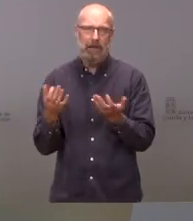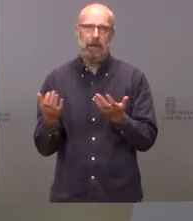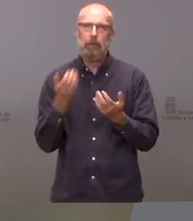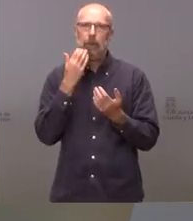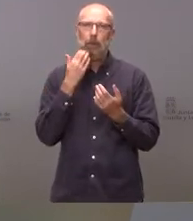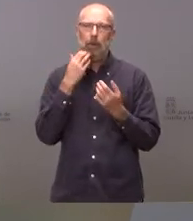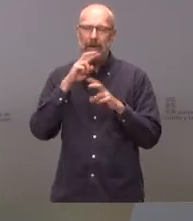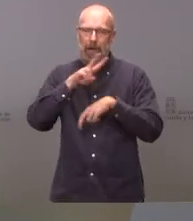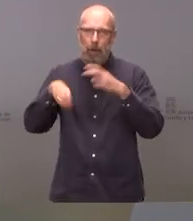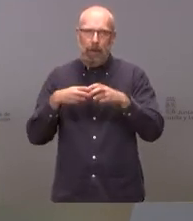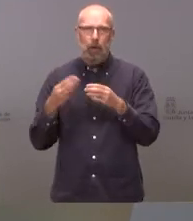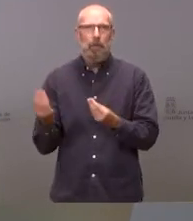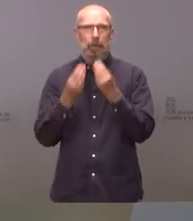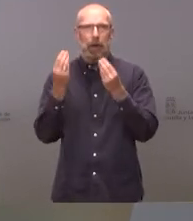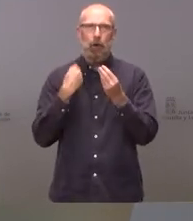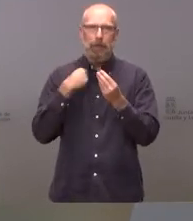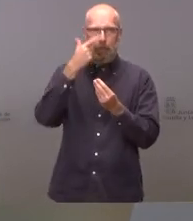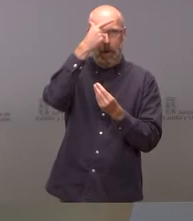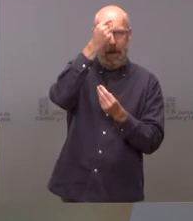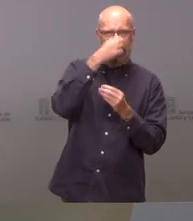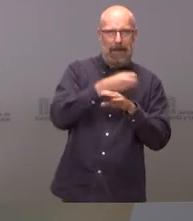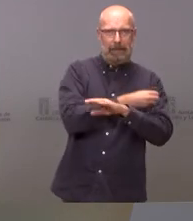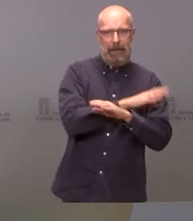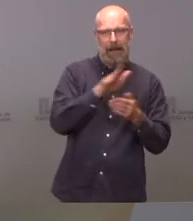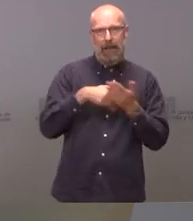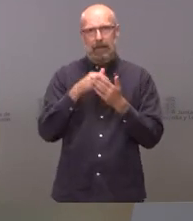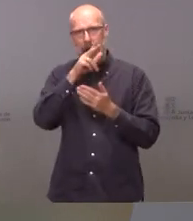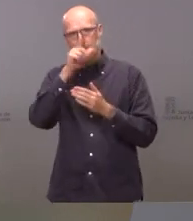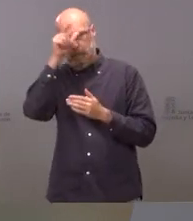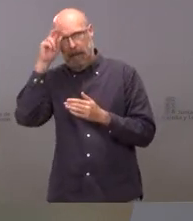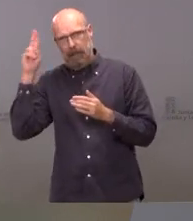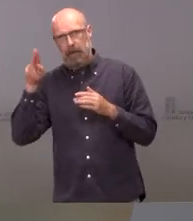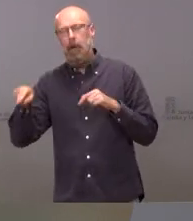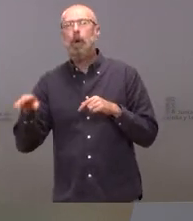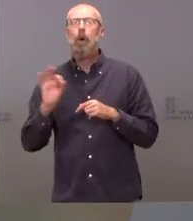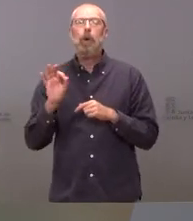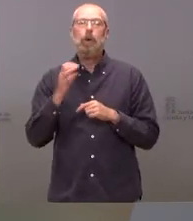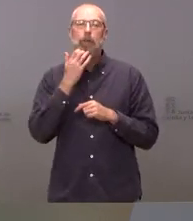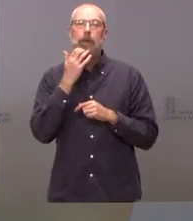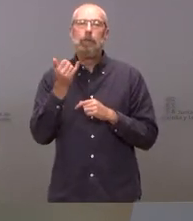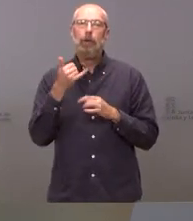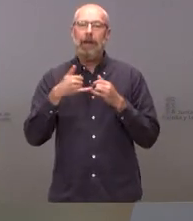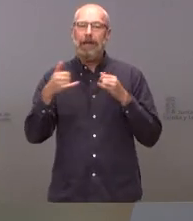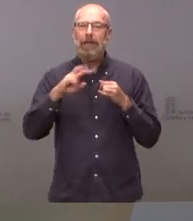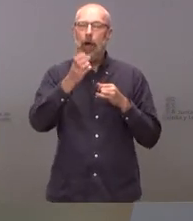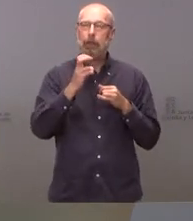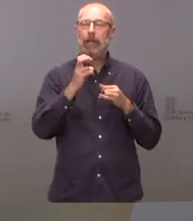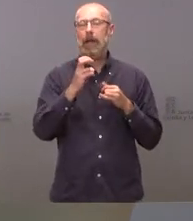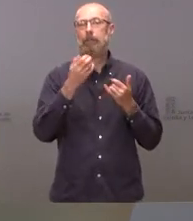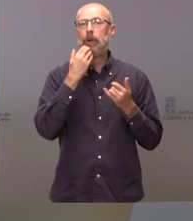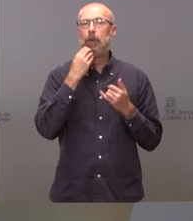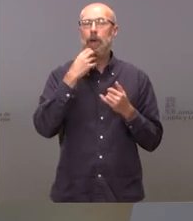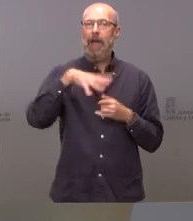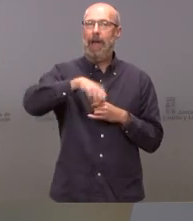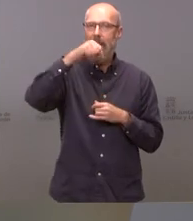y la mejora de la conexión de Ávila del tren convencional de Ávila con Madrid estamos hablando también de la línea Aranda-Doro ese tren